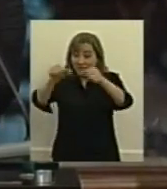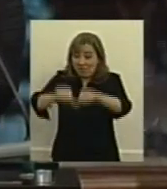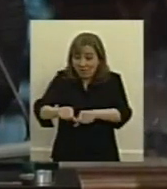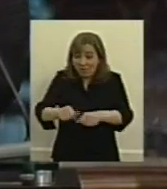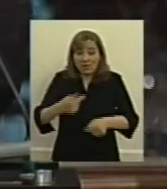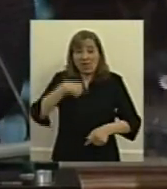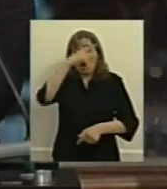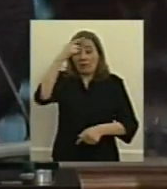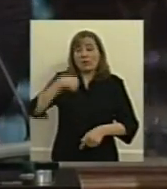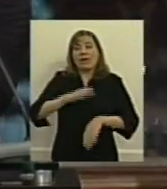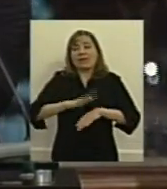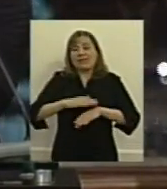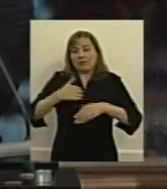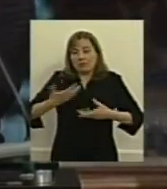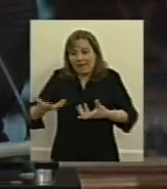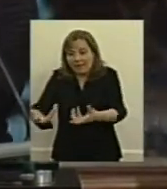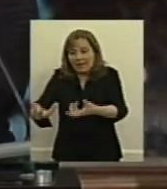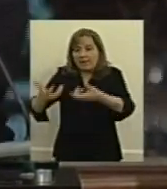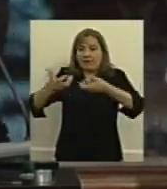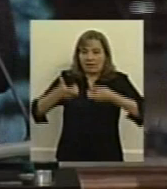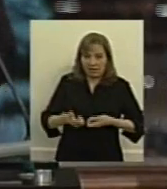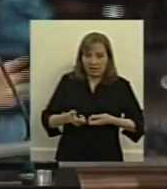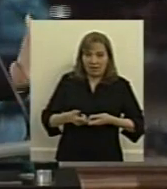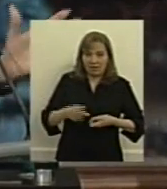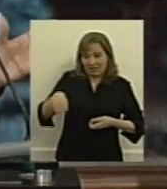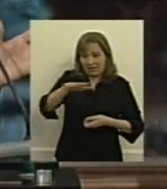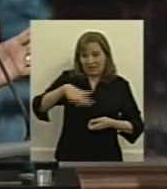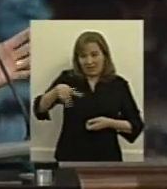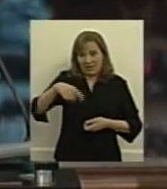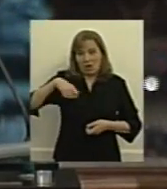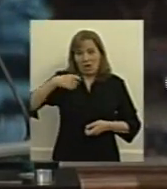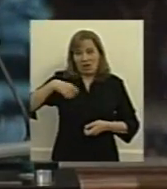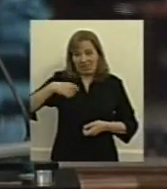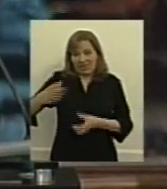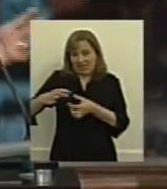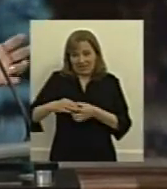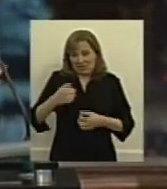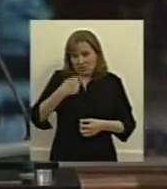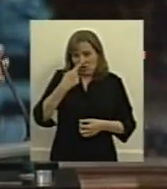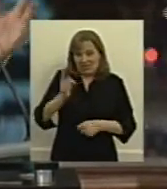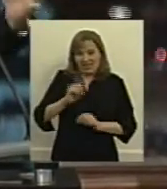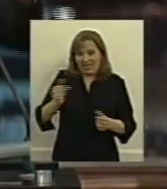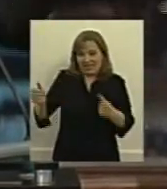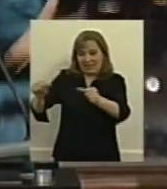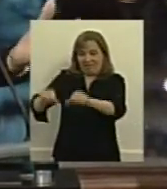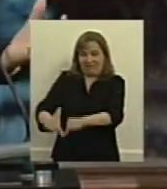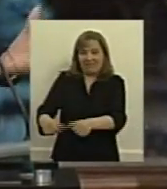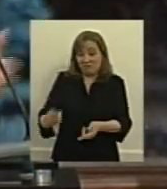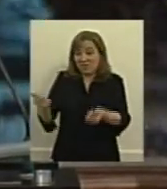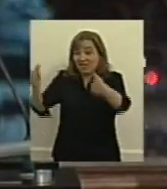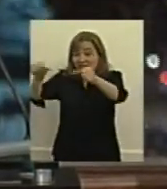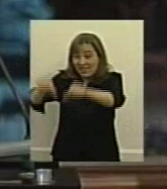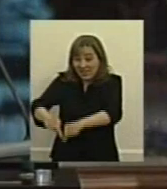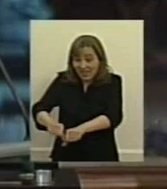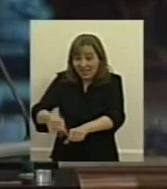no sería el Estado a través de un sector público o el sector de las obras sociales el que debería atender si quiebran esas